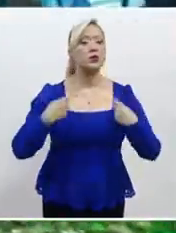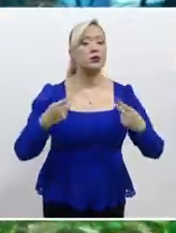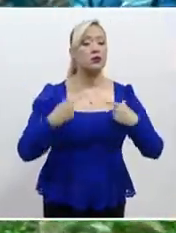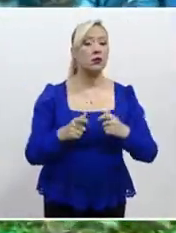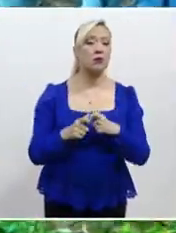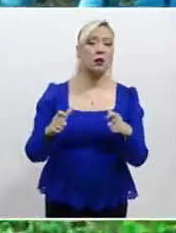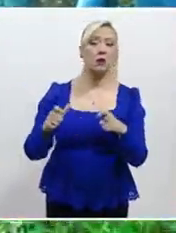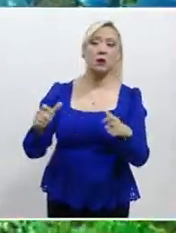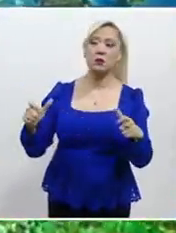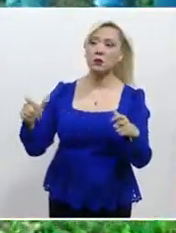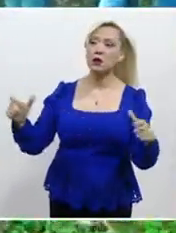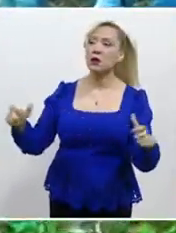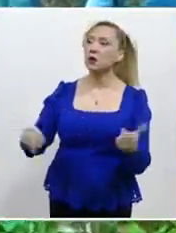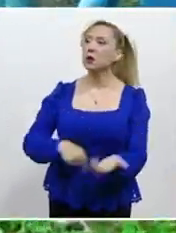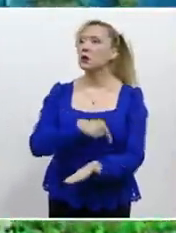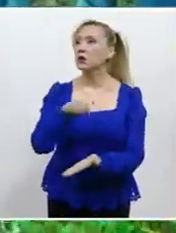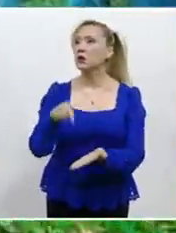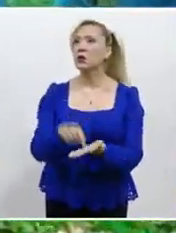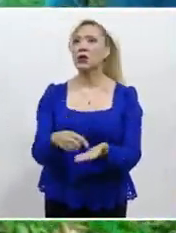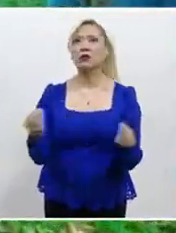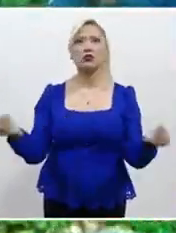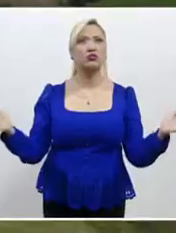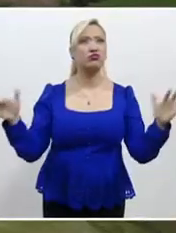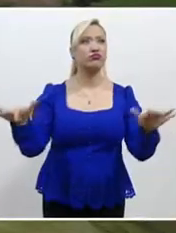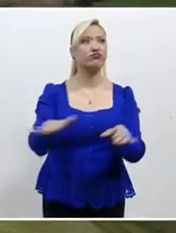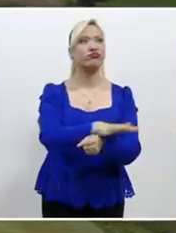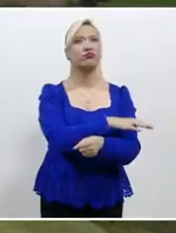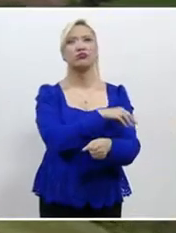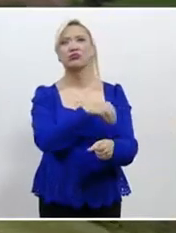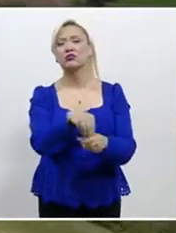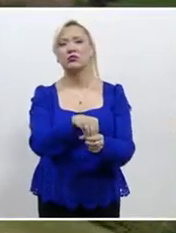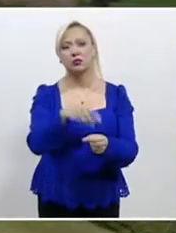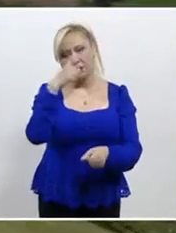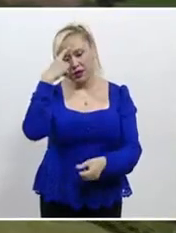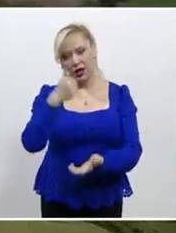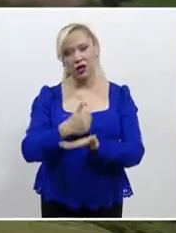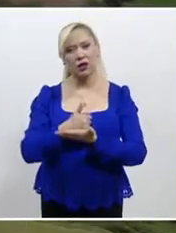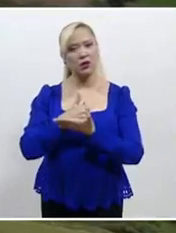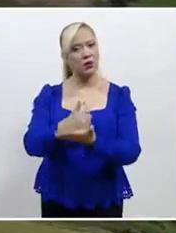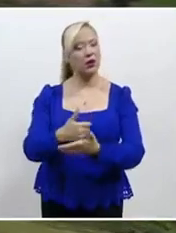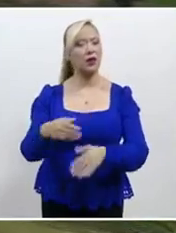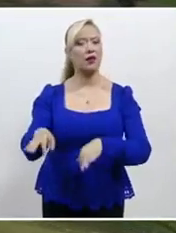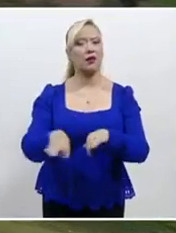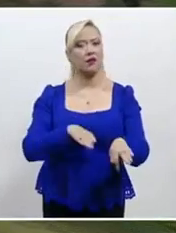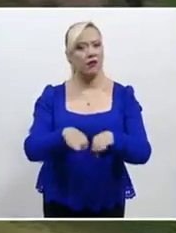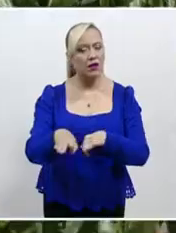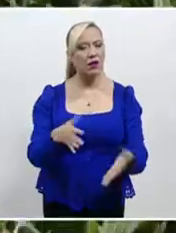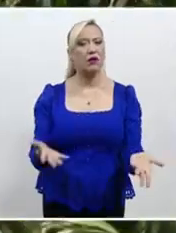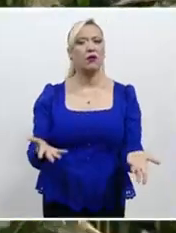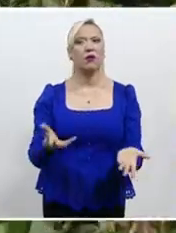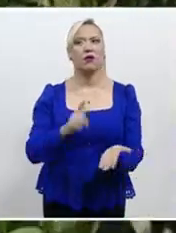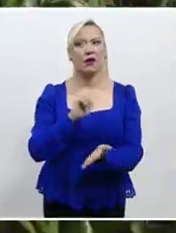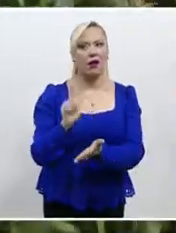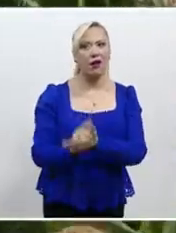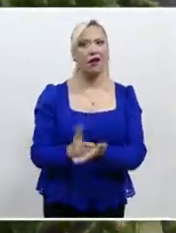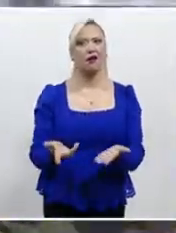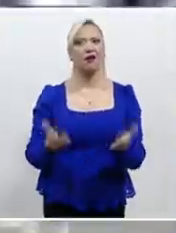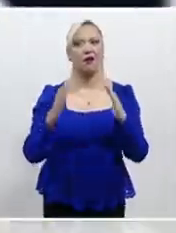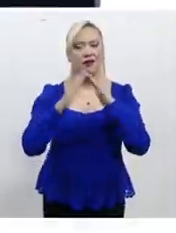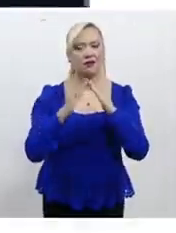la identificación de dónde viven y a qué se dedican, deberían orientar el diseño de políticas públicas.